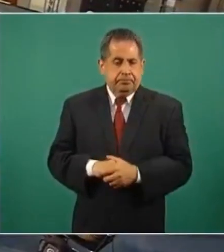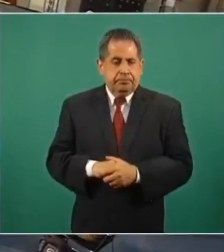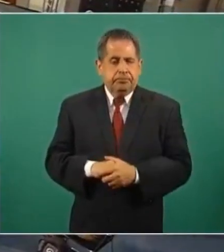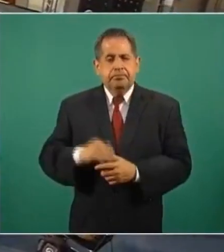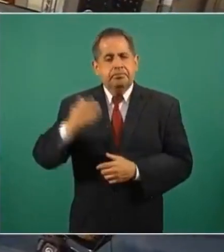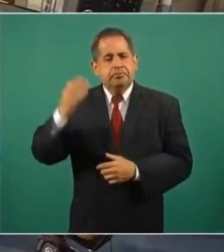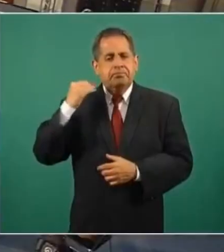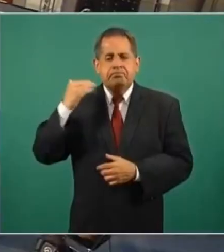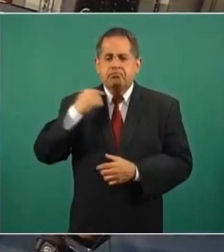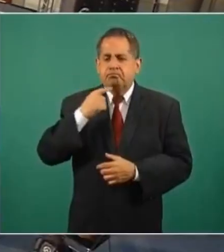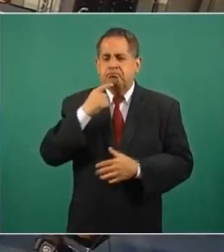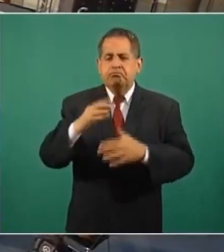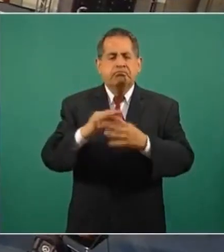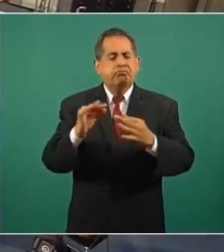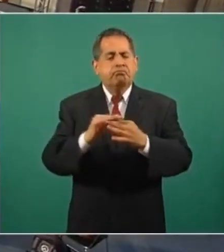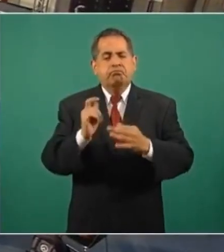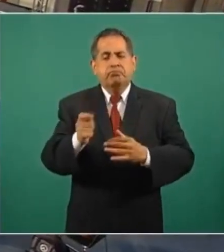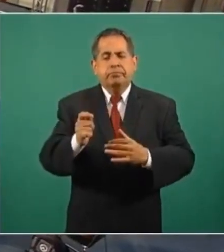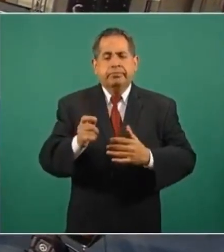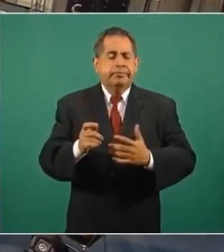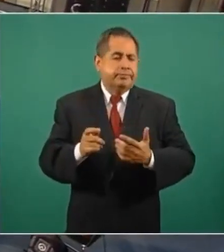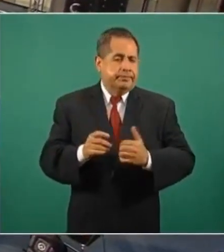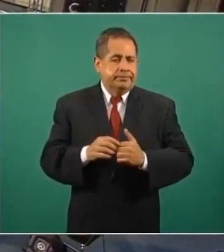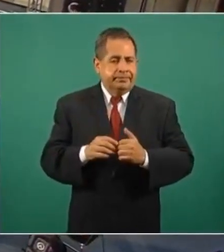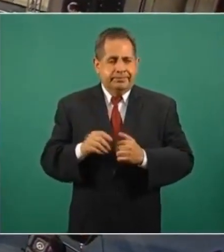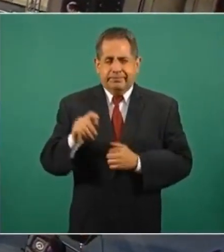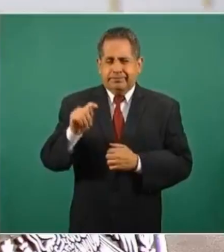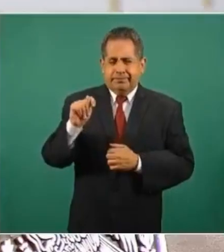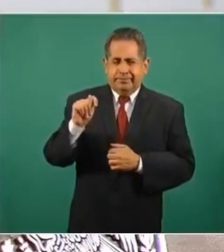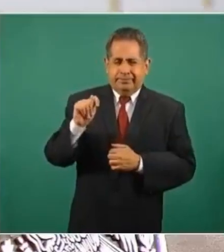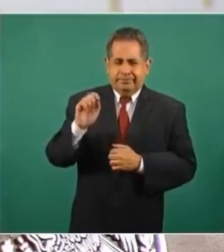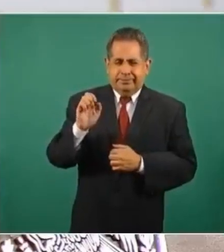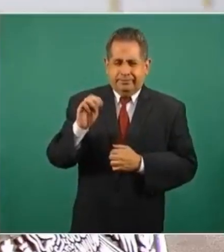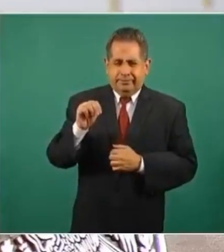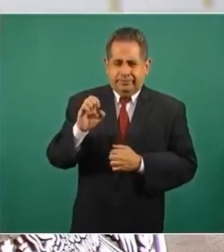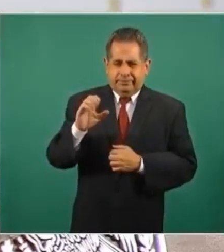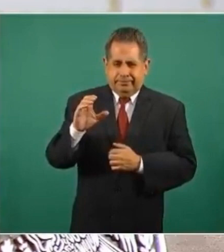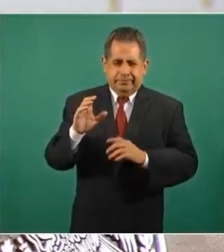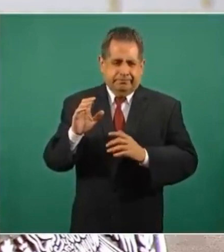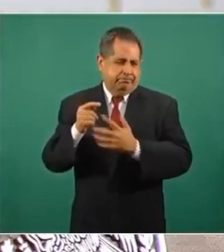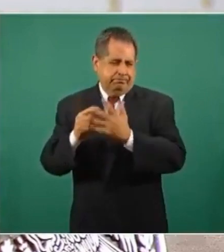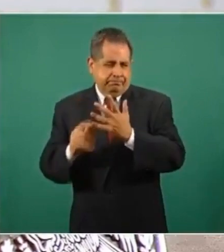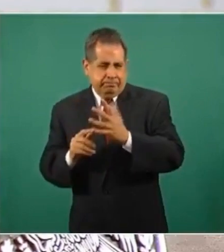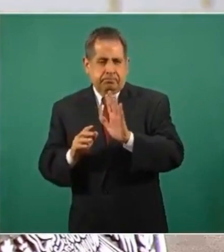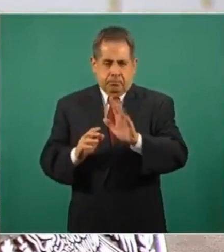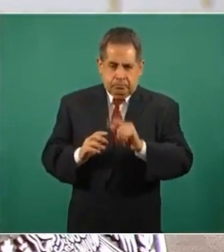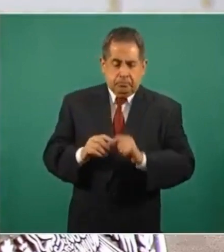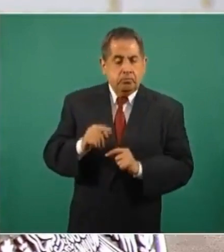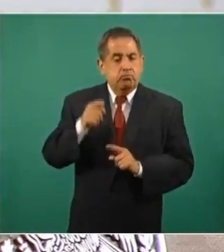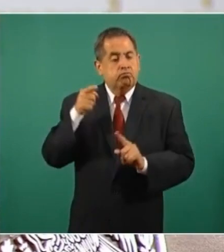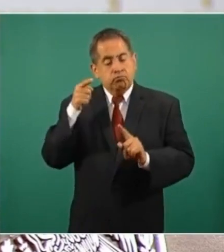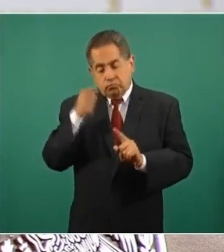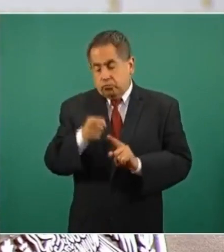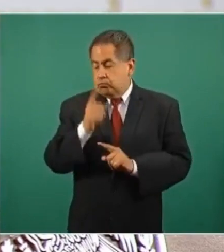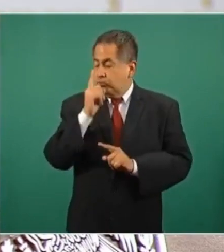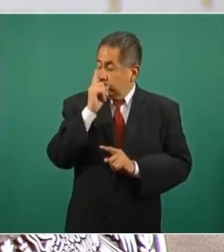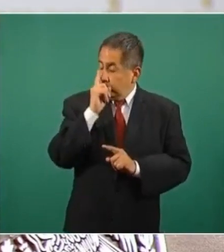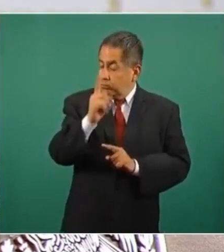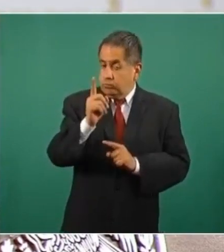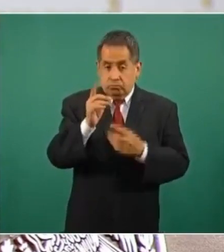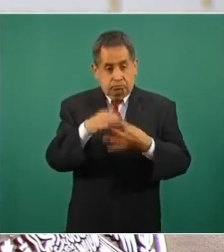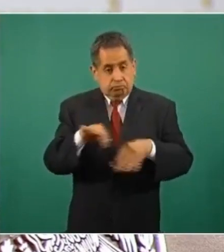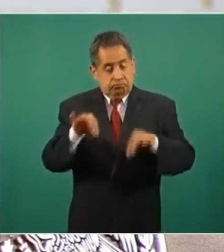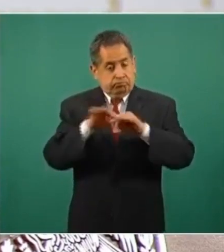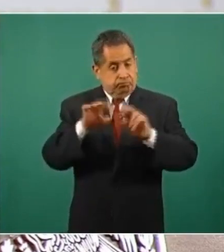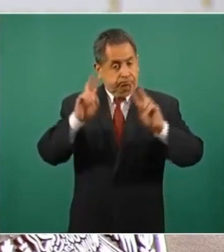hablado del T-MEC, en fin. Yo te puedo decir que uno de los grandes temas que